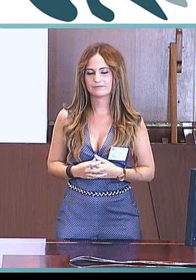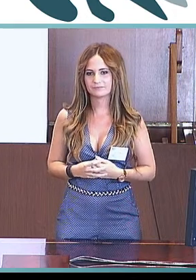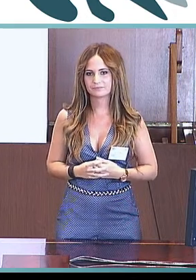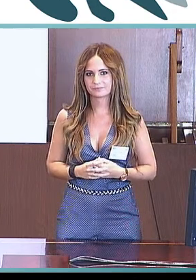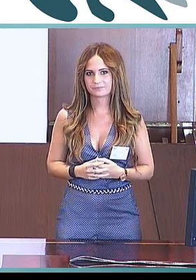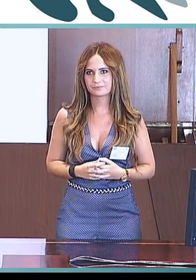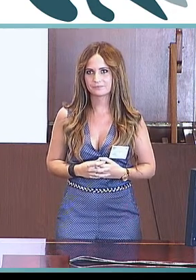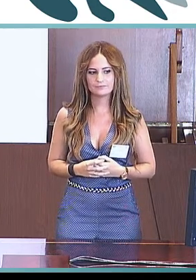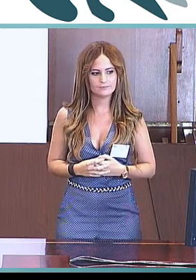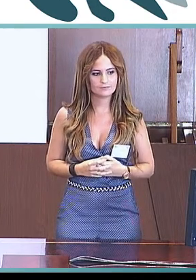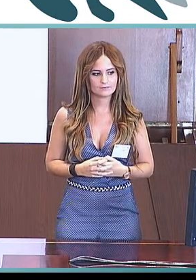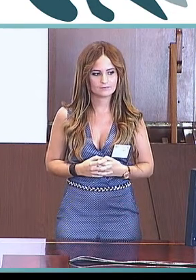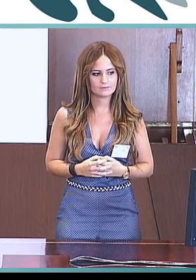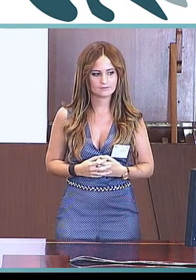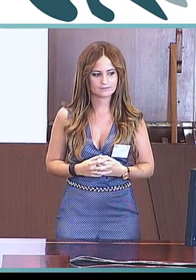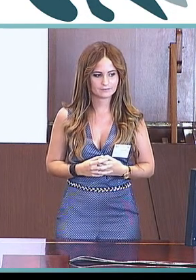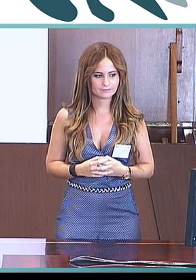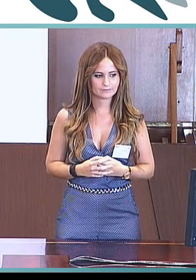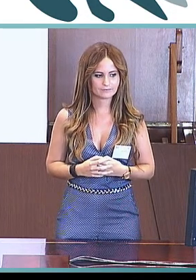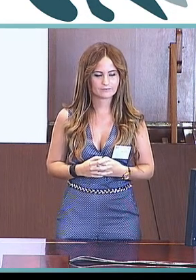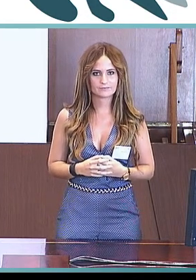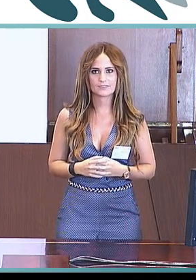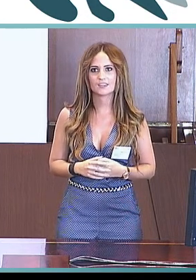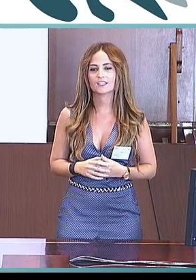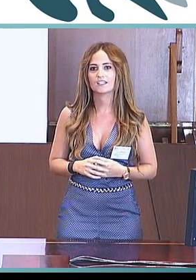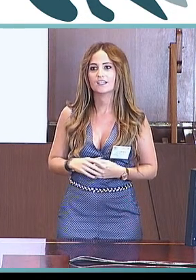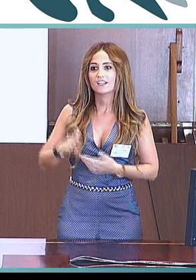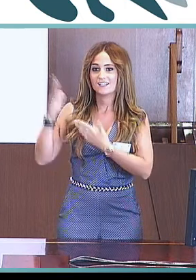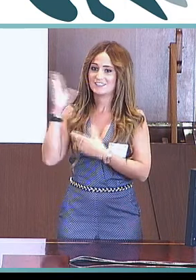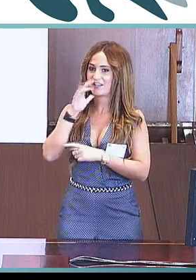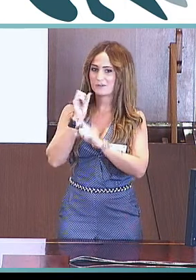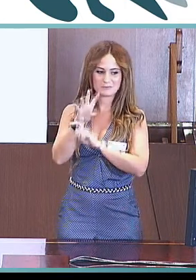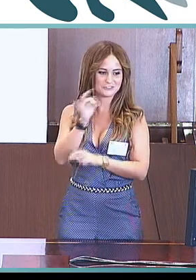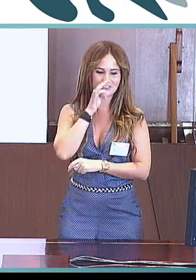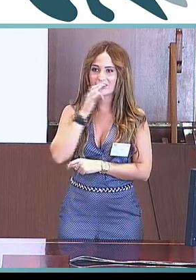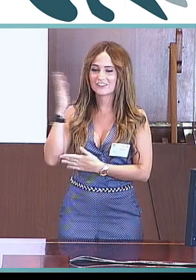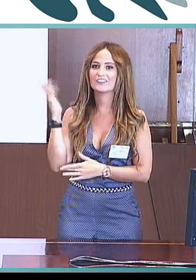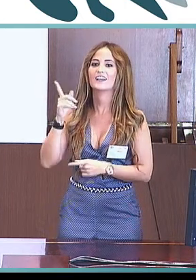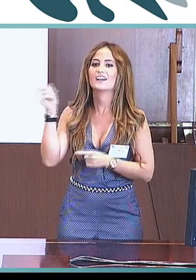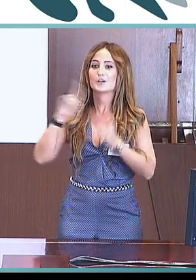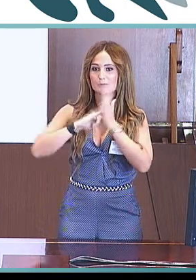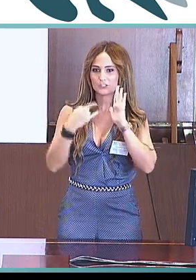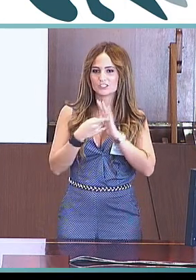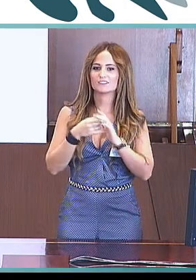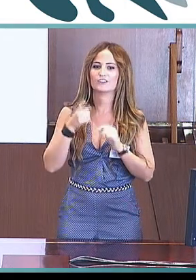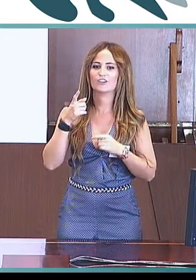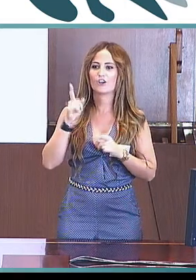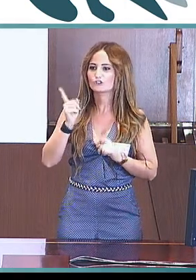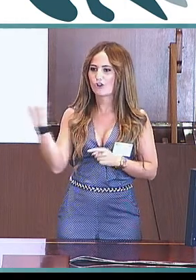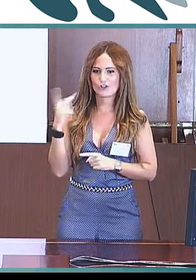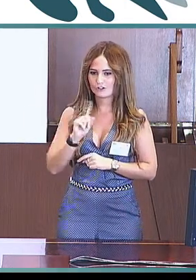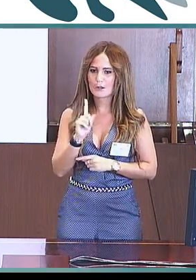presentación, cuando salga el trabajo corresponde a un proyecto más amplio en el que participan